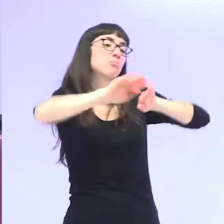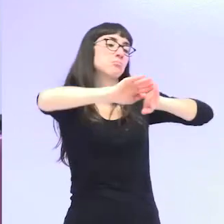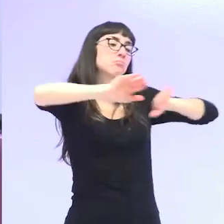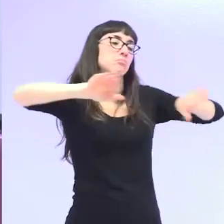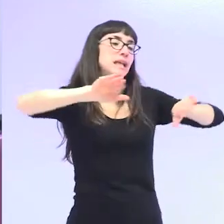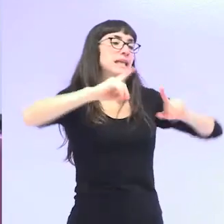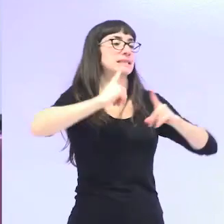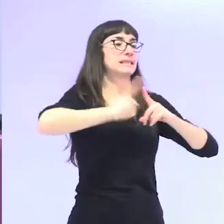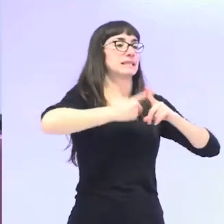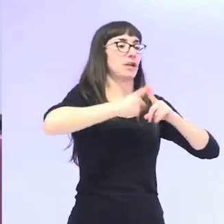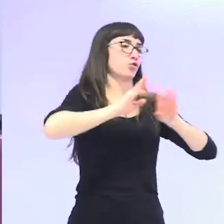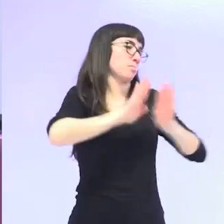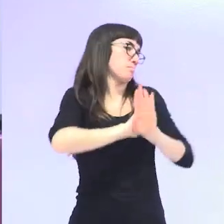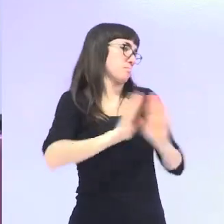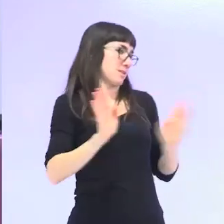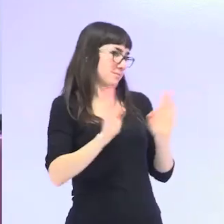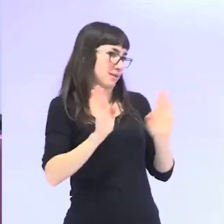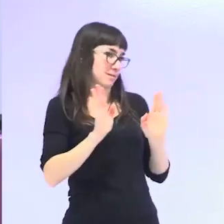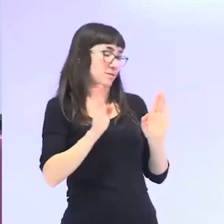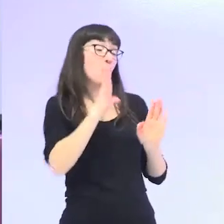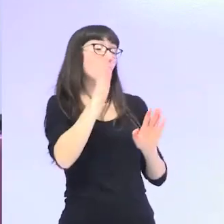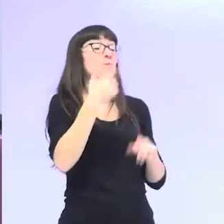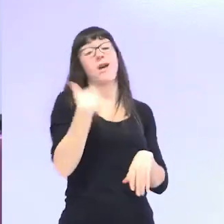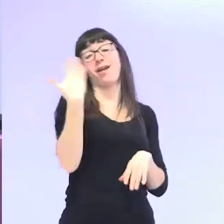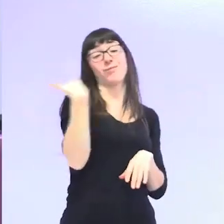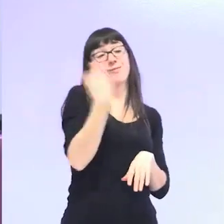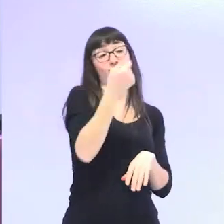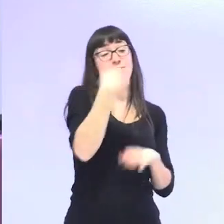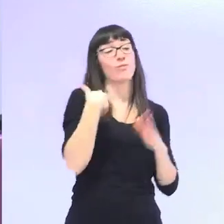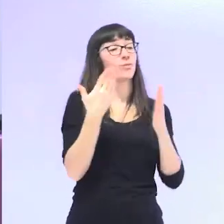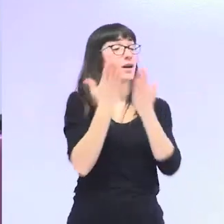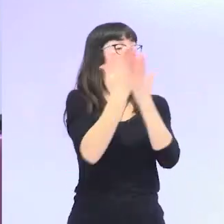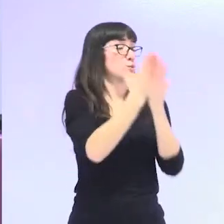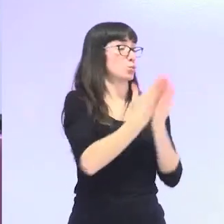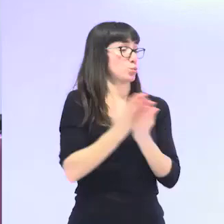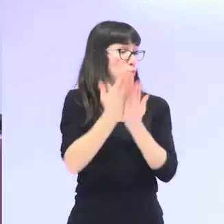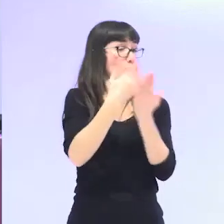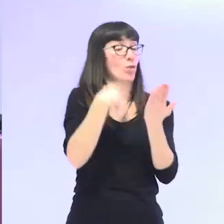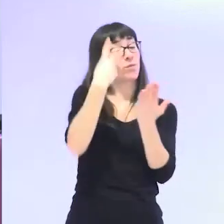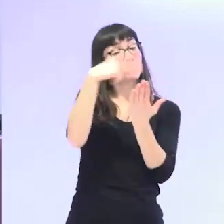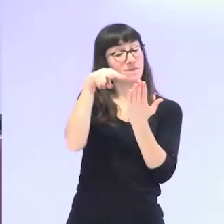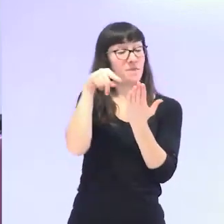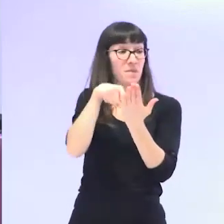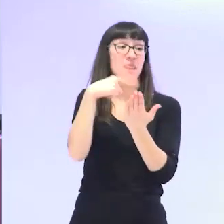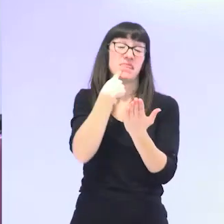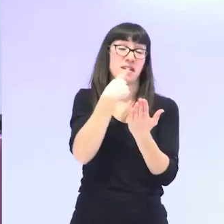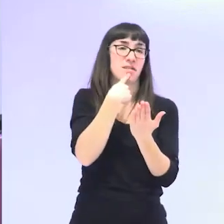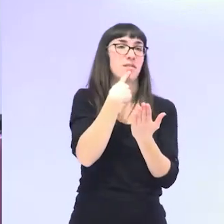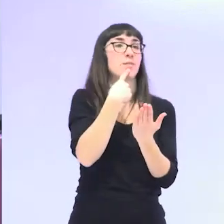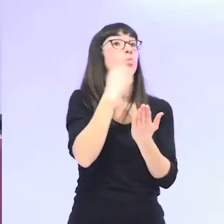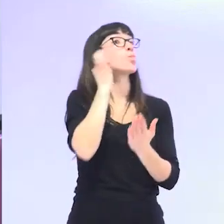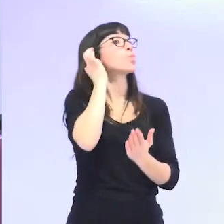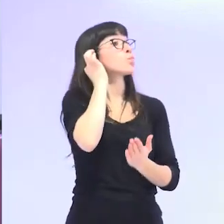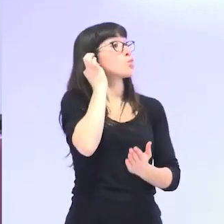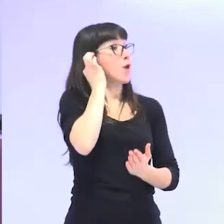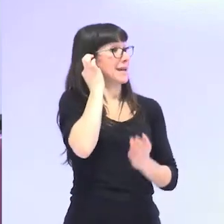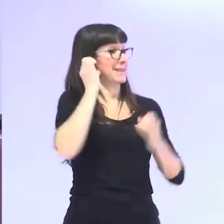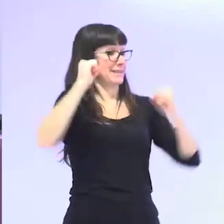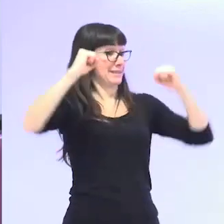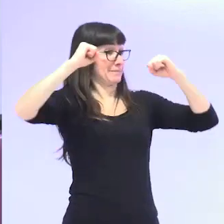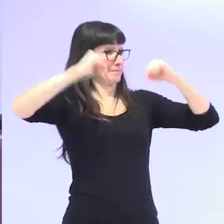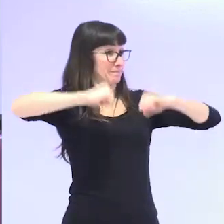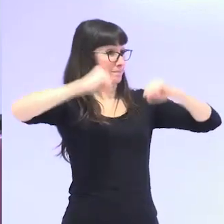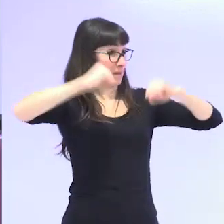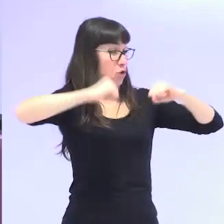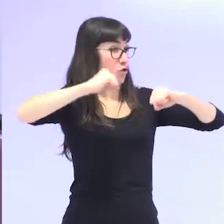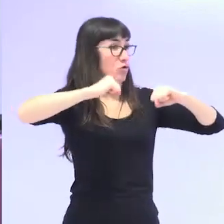lo digo porque hace poco leí un estudio que decía que las mujeres mayores padecían